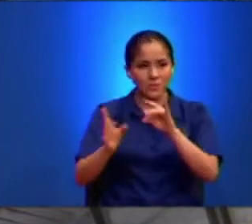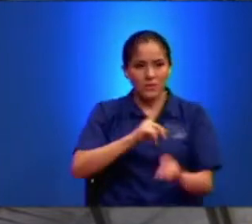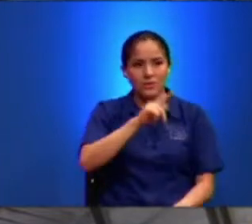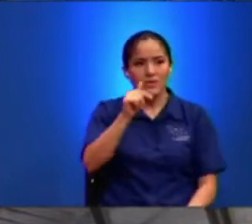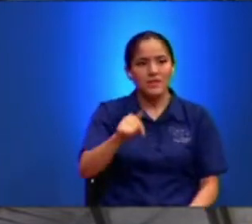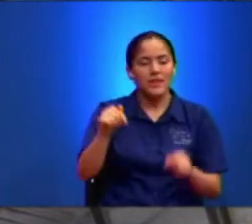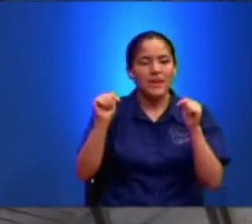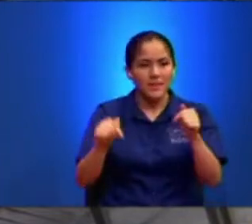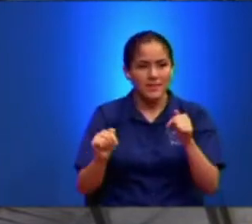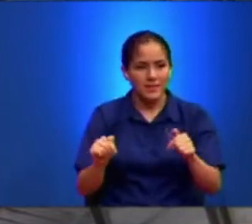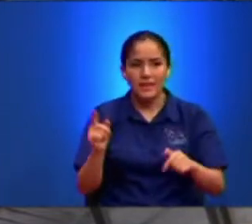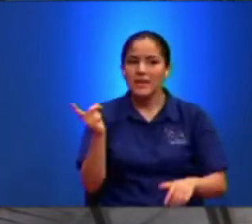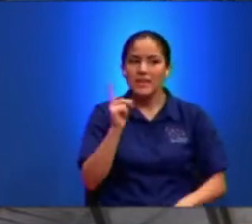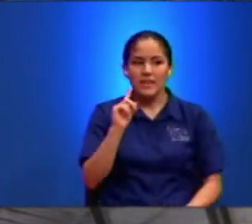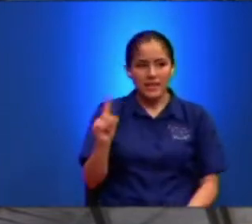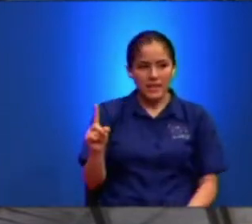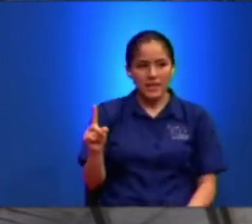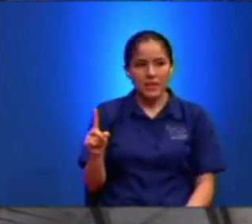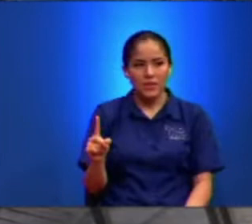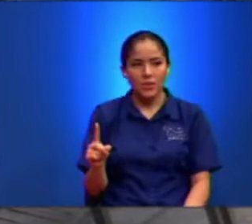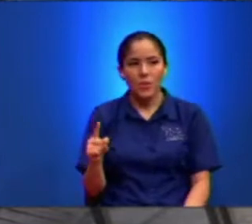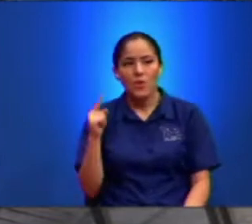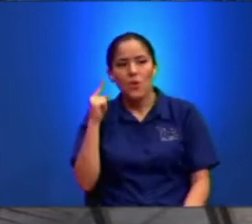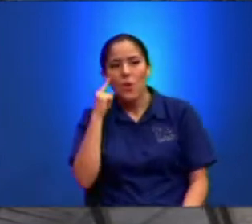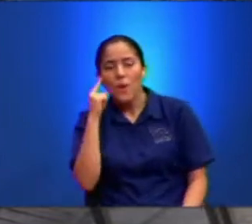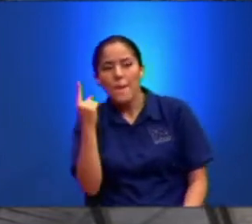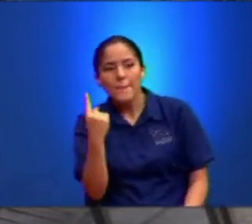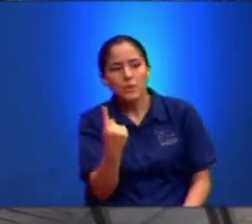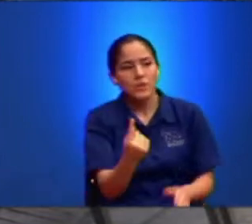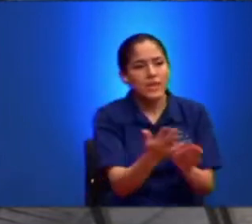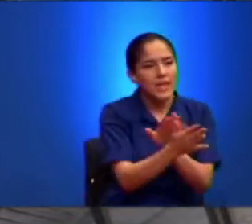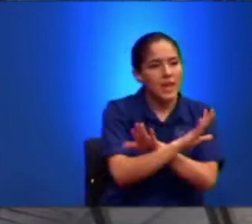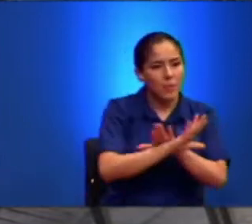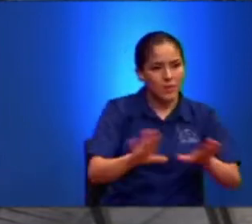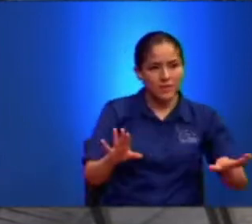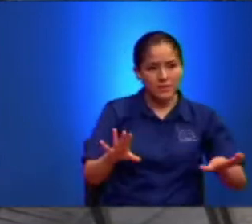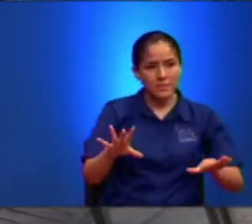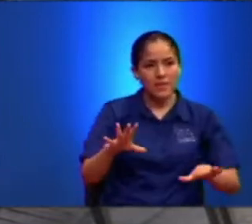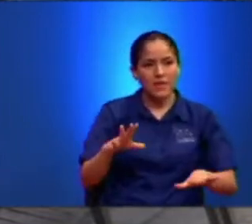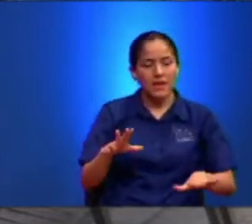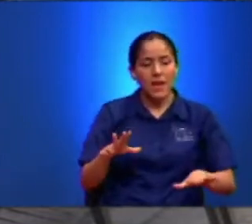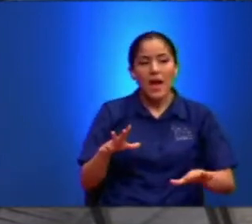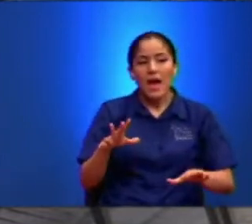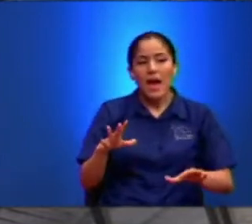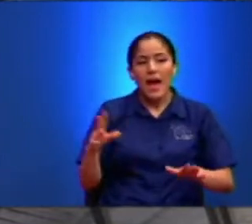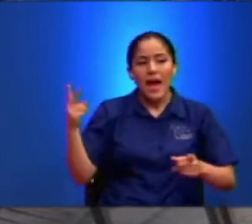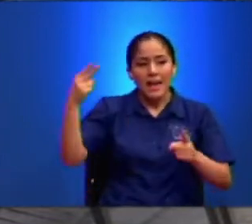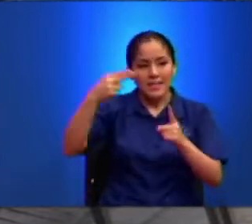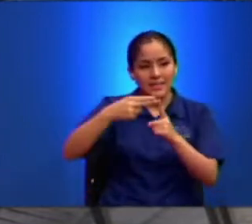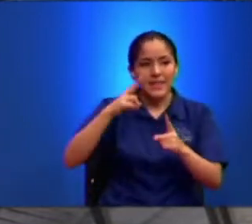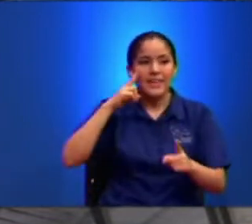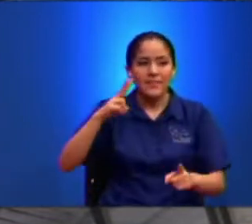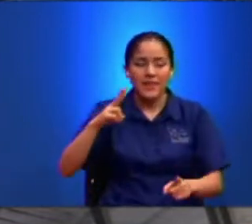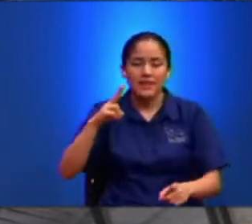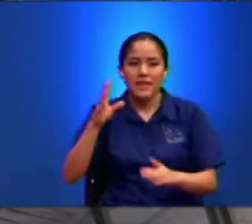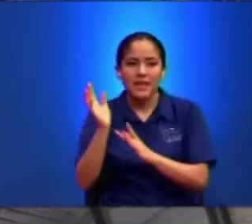No Gustarán La Muerte Hasta Que Hayan Visto Al Hijo Del Hombre Viniendo En Su Reino